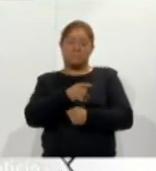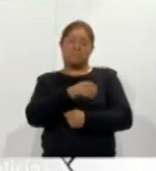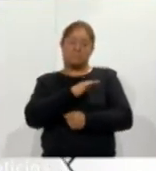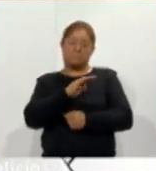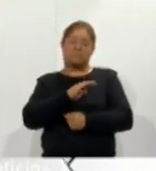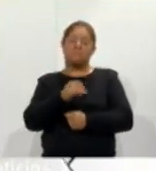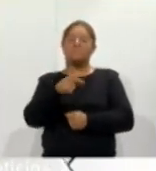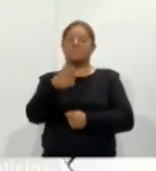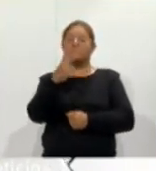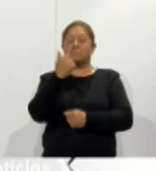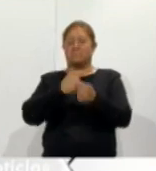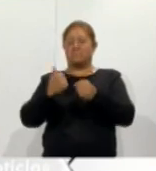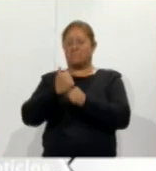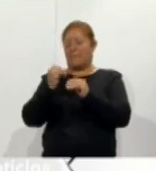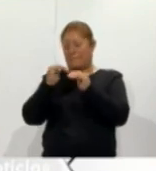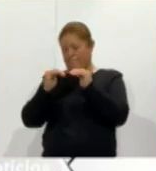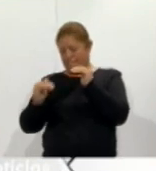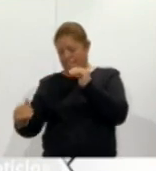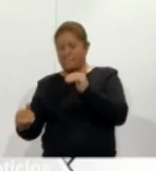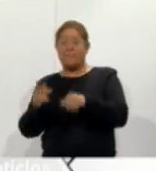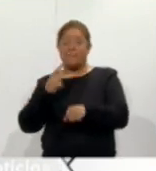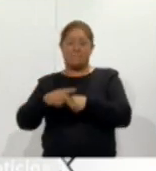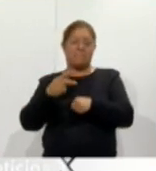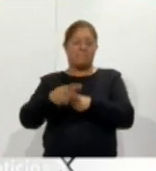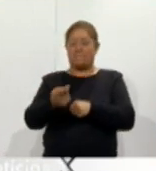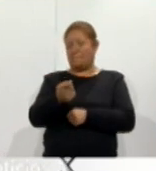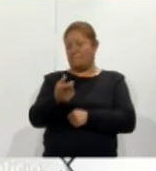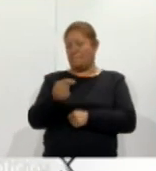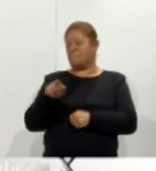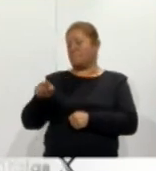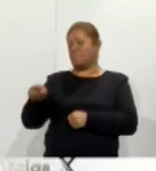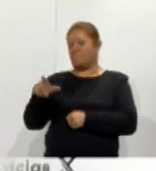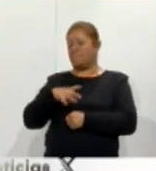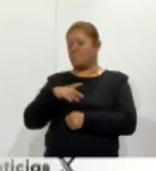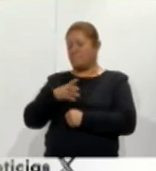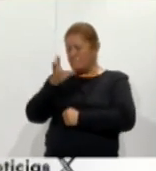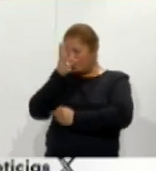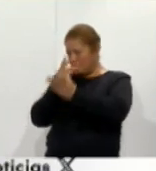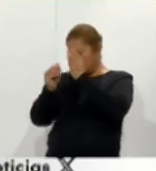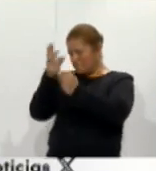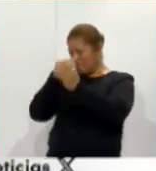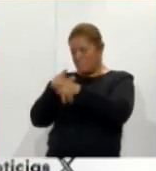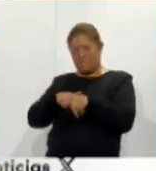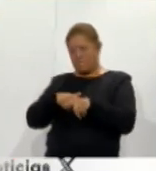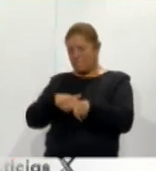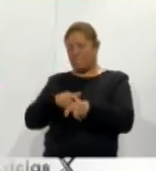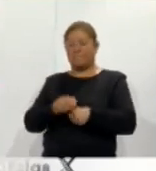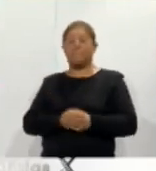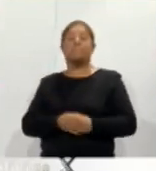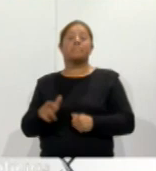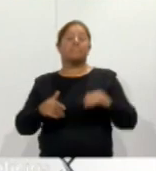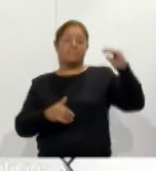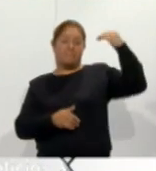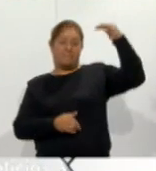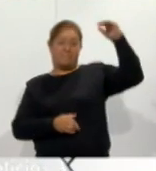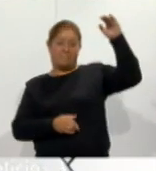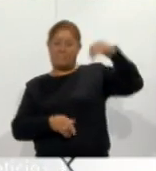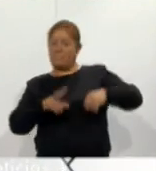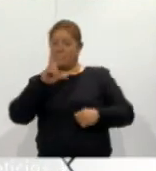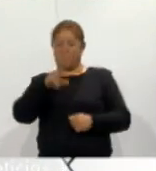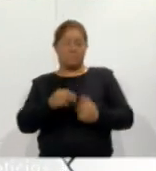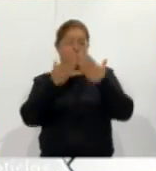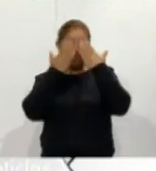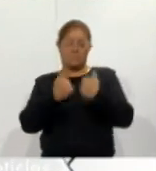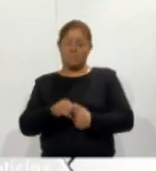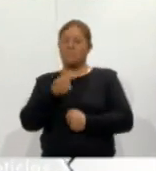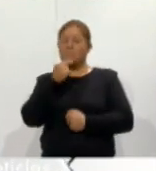menores de 12 años al tener menos riesgo para ellas que están en proceso de formación en el grande ya no y ahí si ya no tenemos